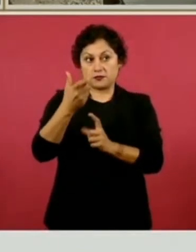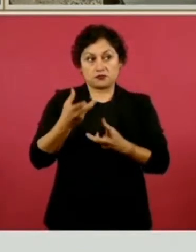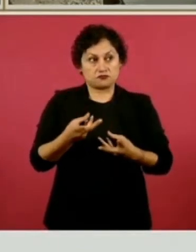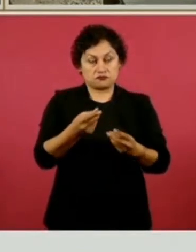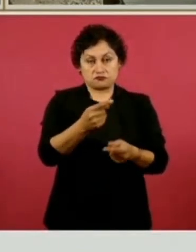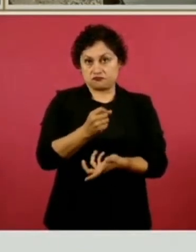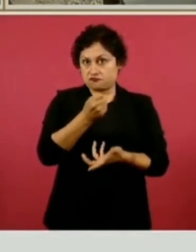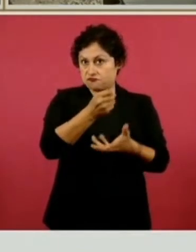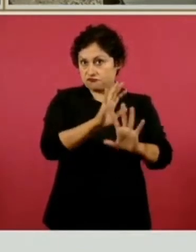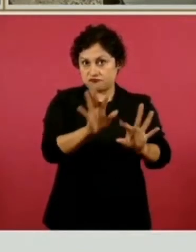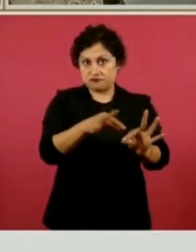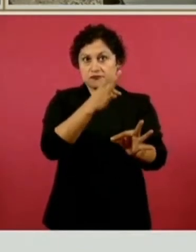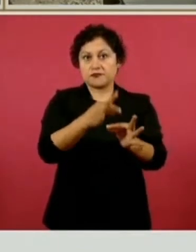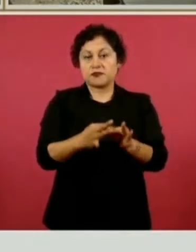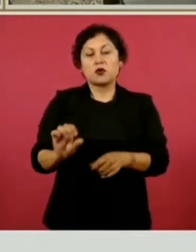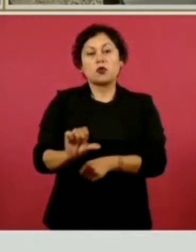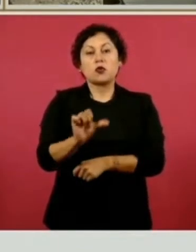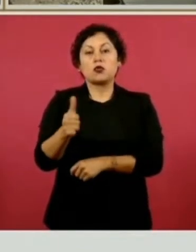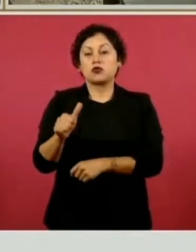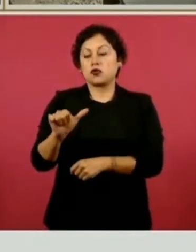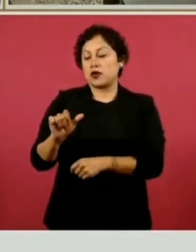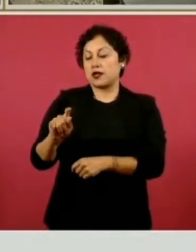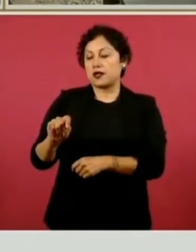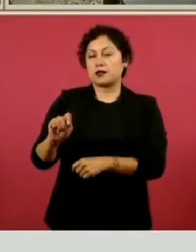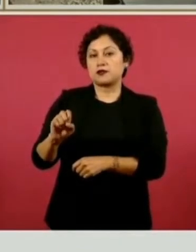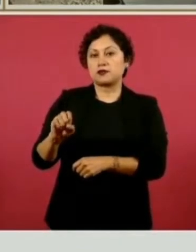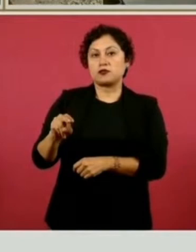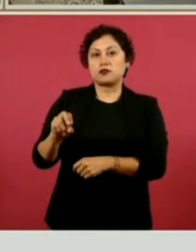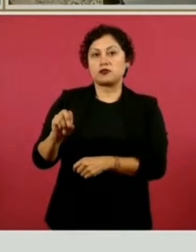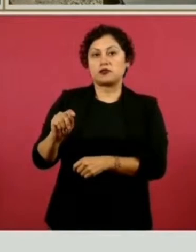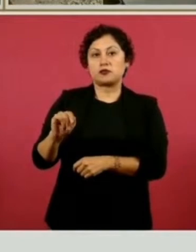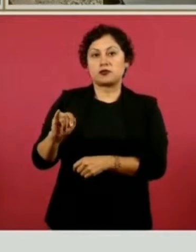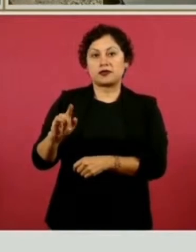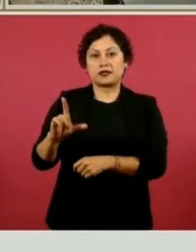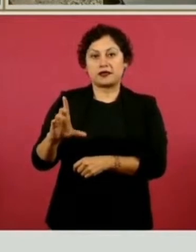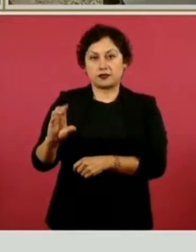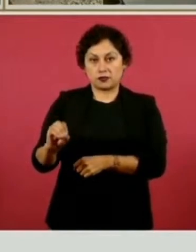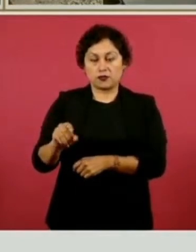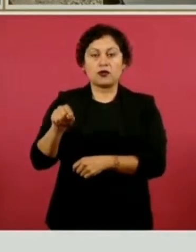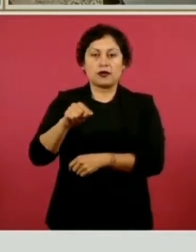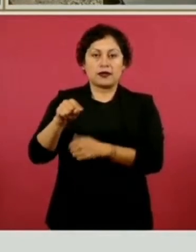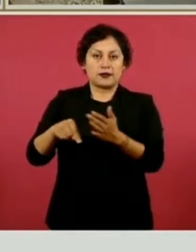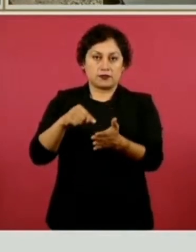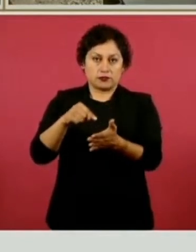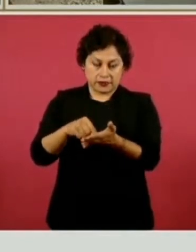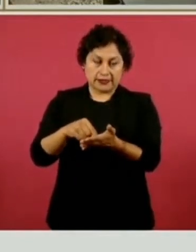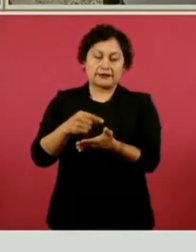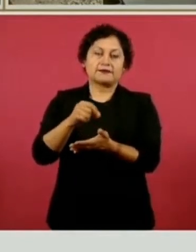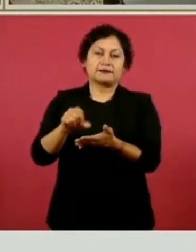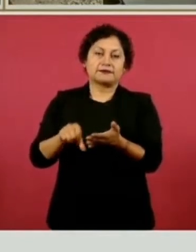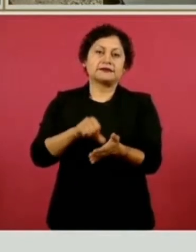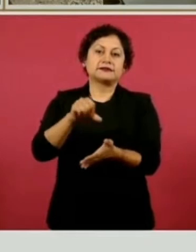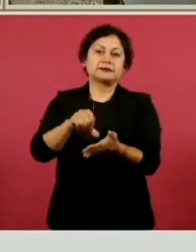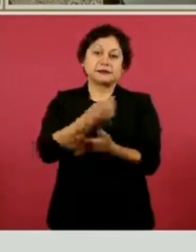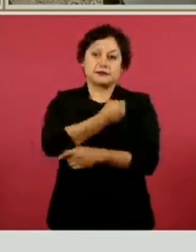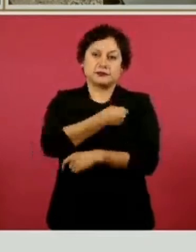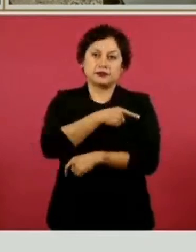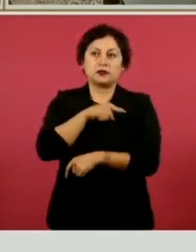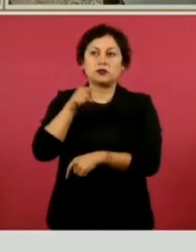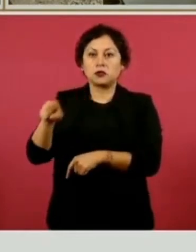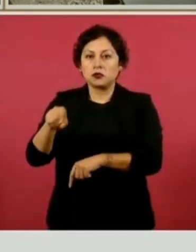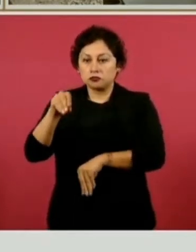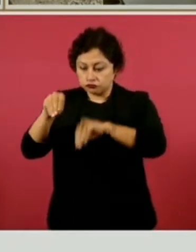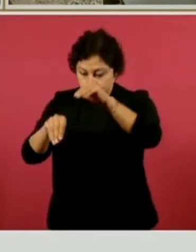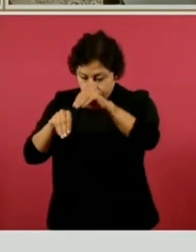caso de Atotonilco, en donde el centro de salud de San José Atotonilco ya ha estado trabajando en el cambio de piso de la